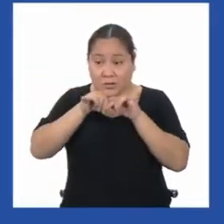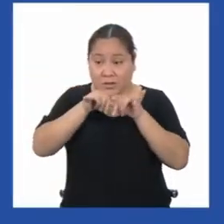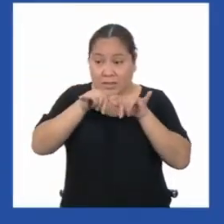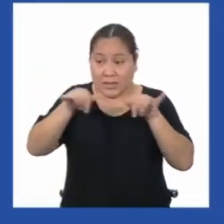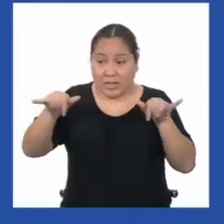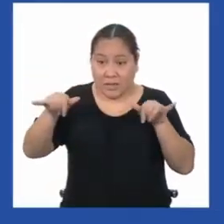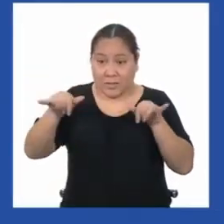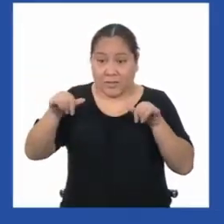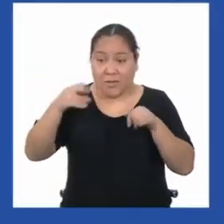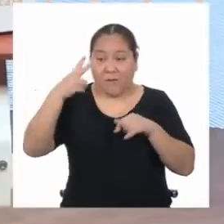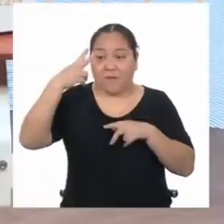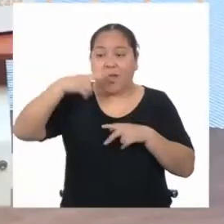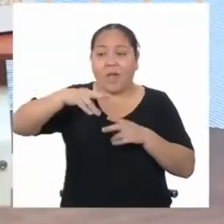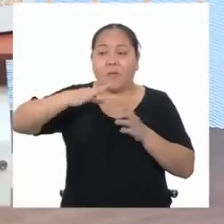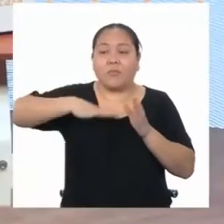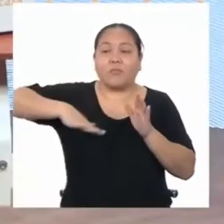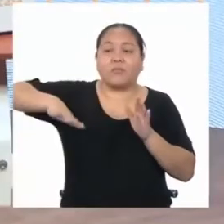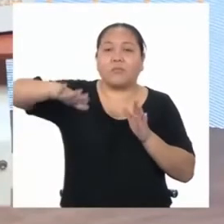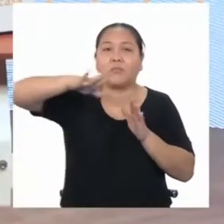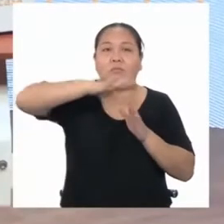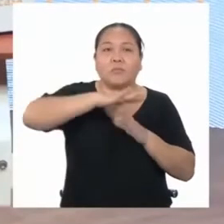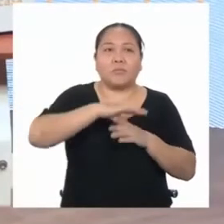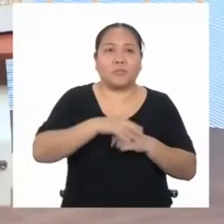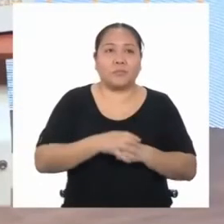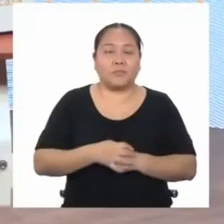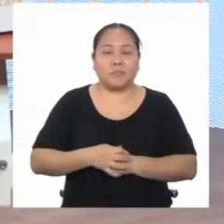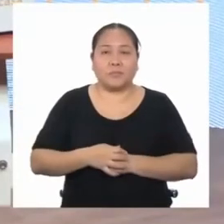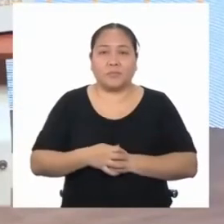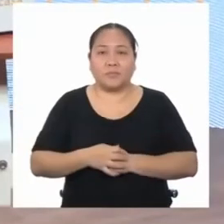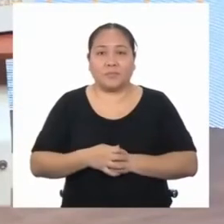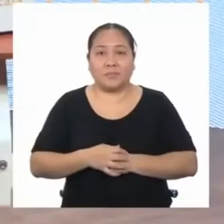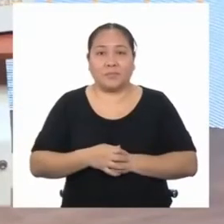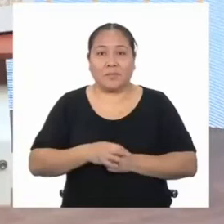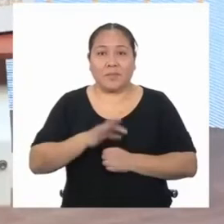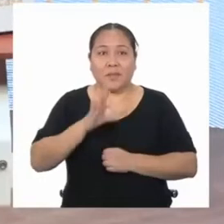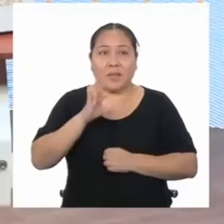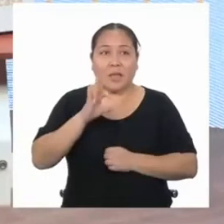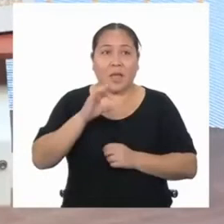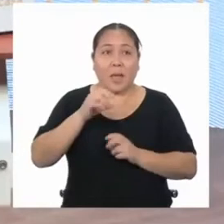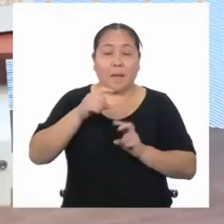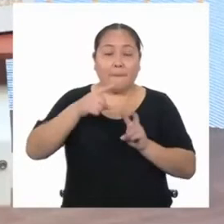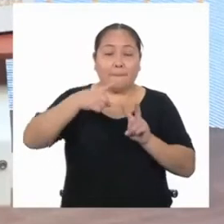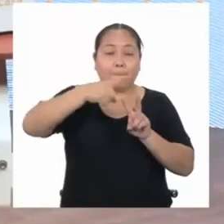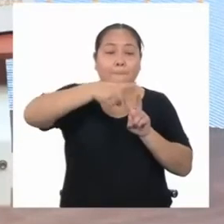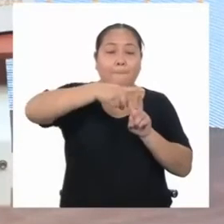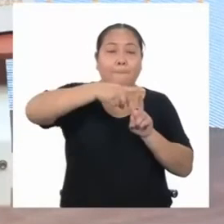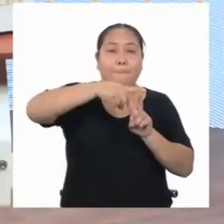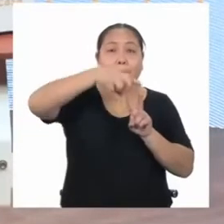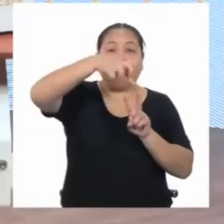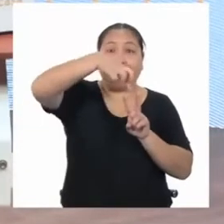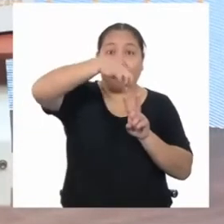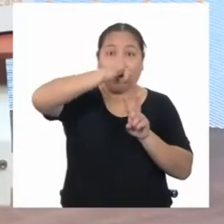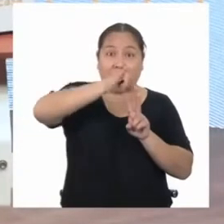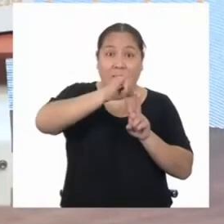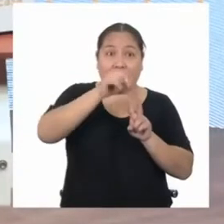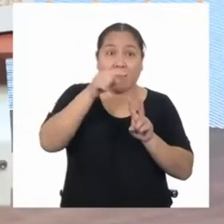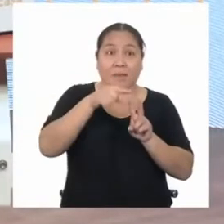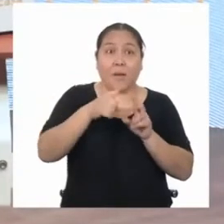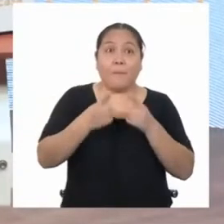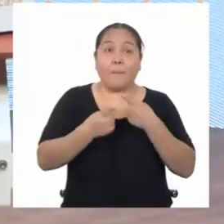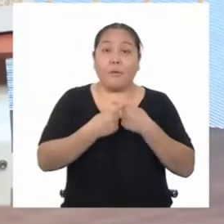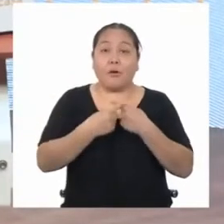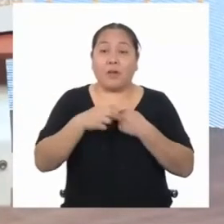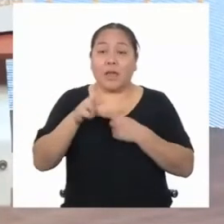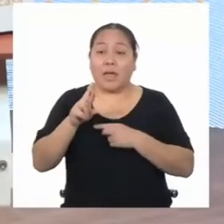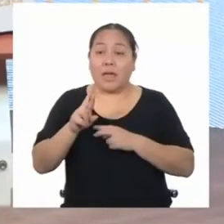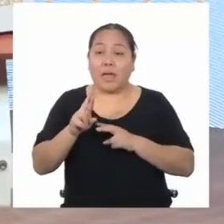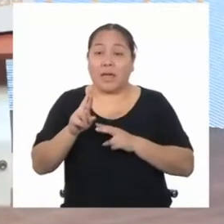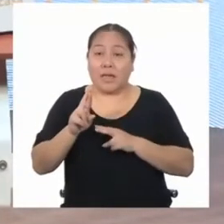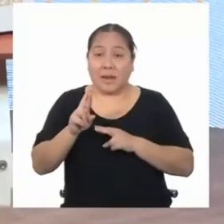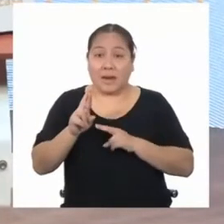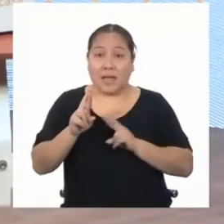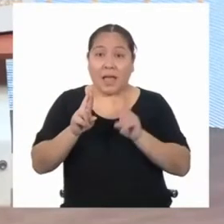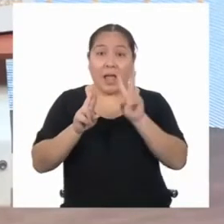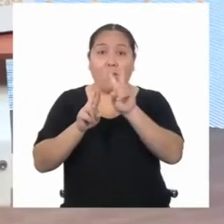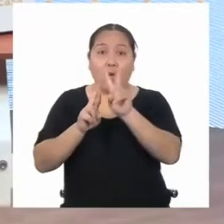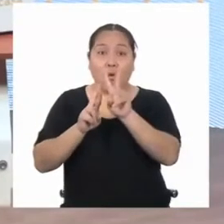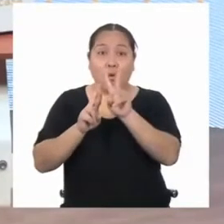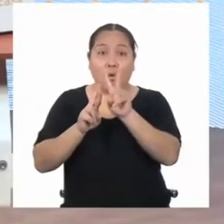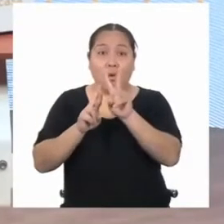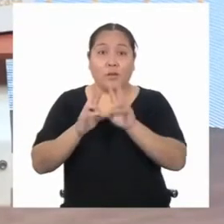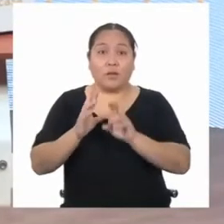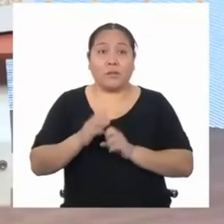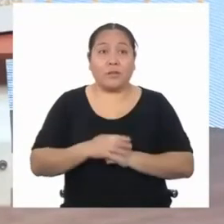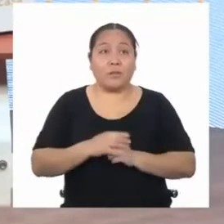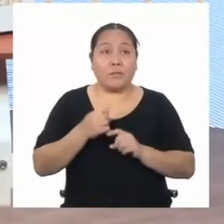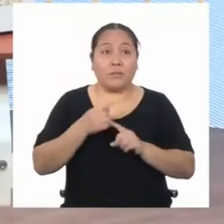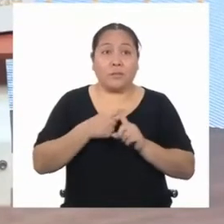superficie. La fórmula para obtenerla es pi por la medida del radio elevado al cuadrado. Pero nosotros tenemos